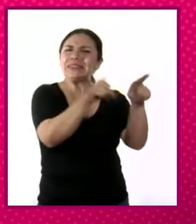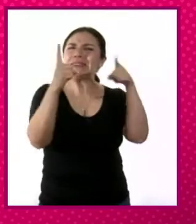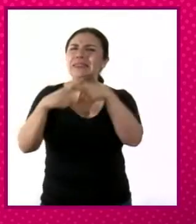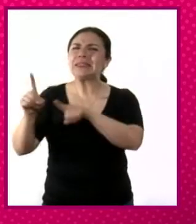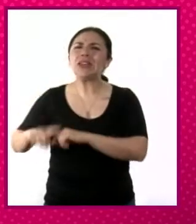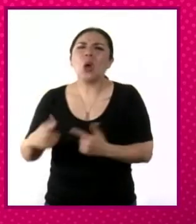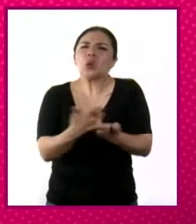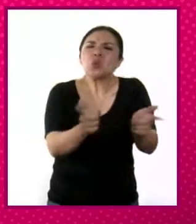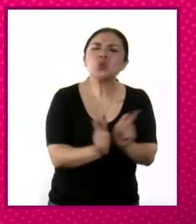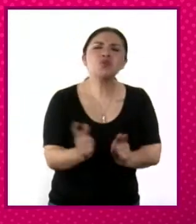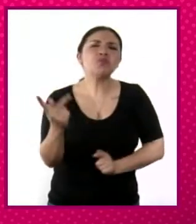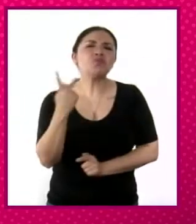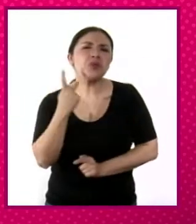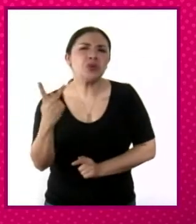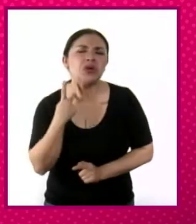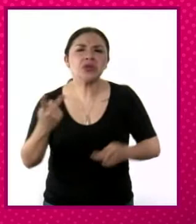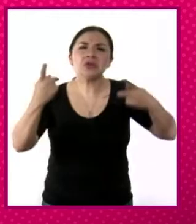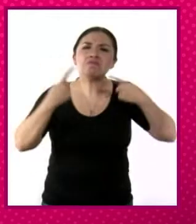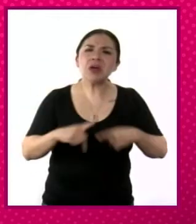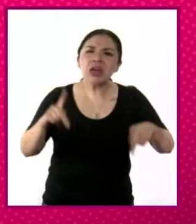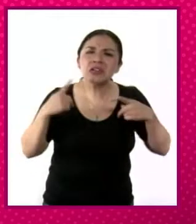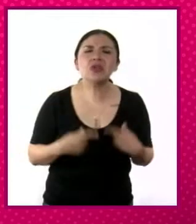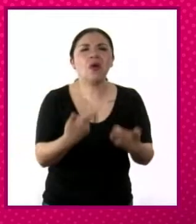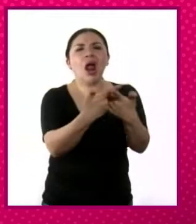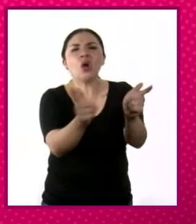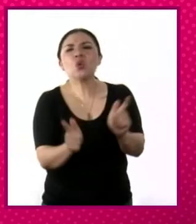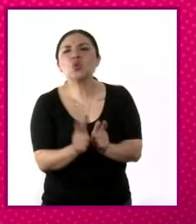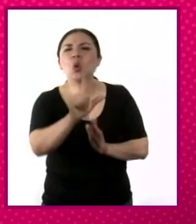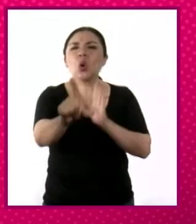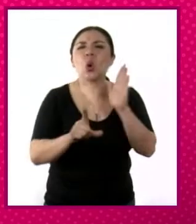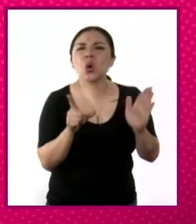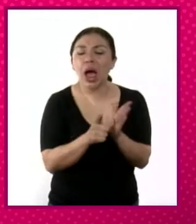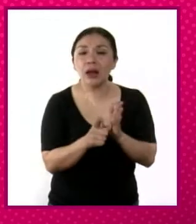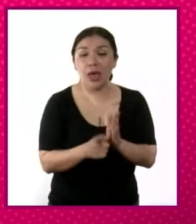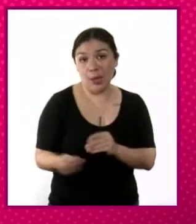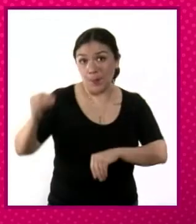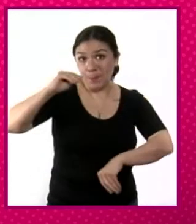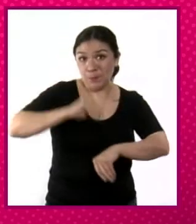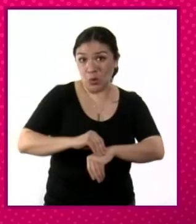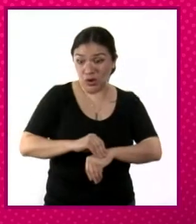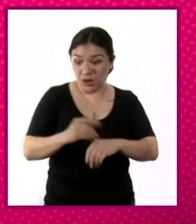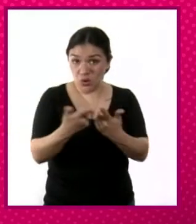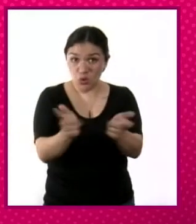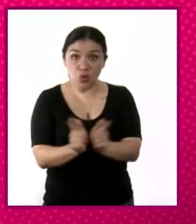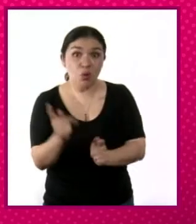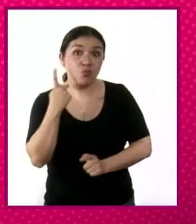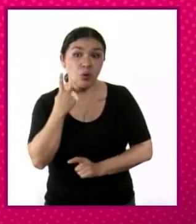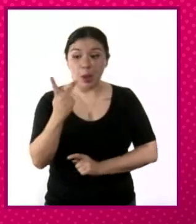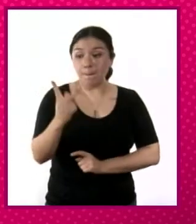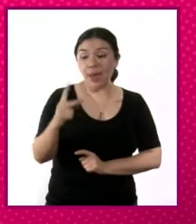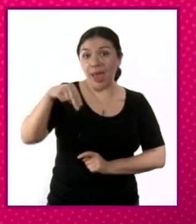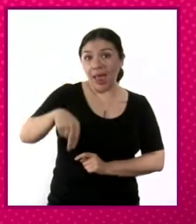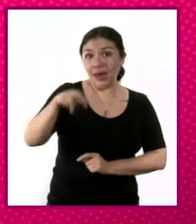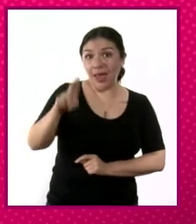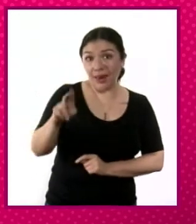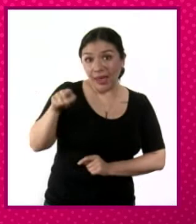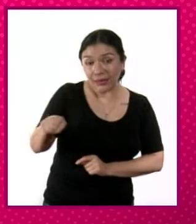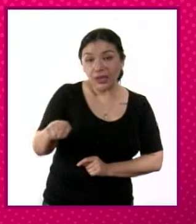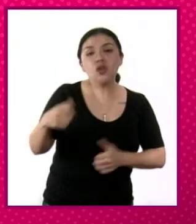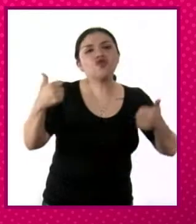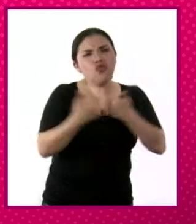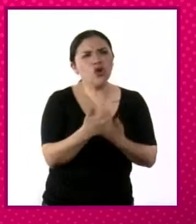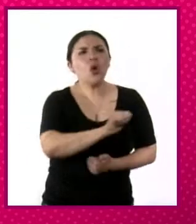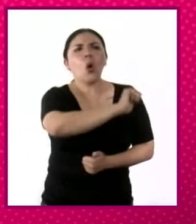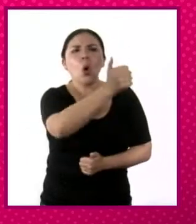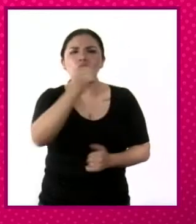organizaciones políticas, de partidos locales y su creación del Partido Nacional Revolucionario, al igual que